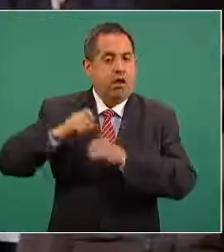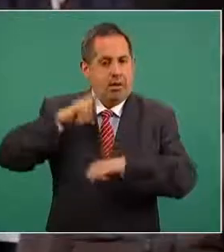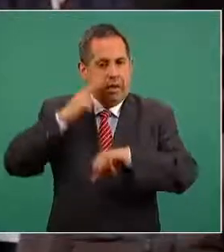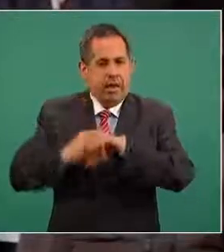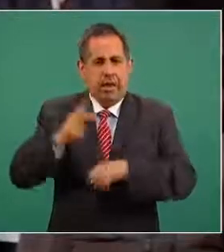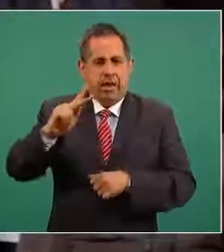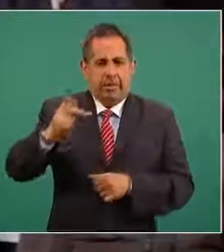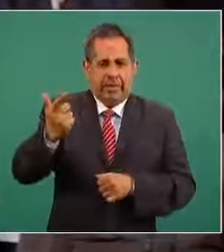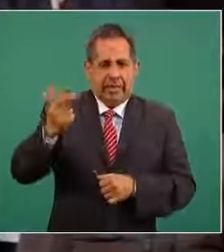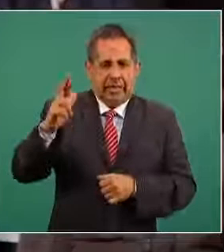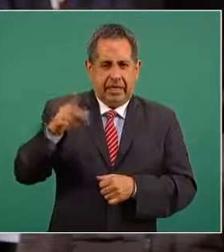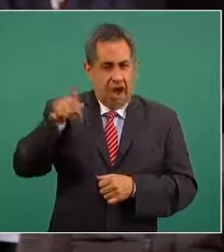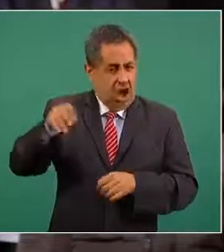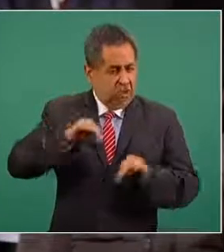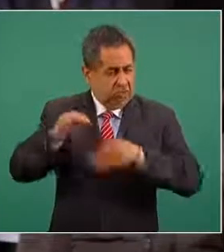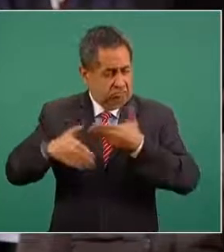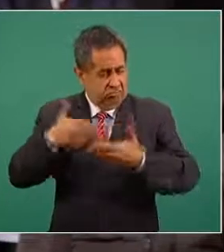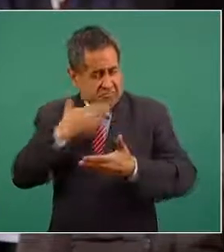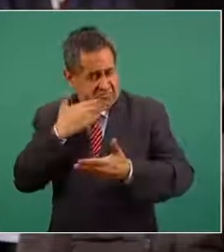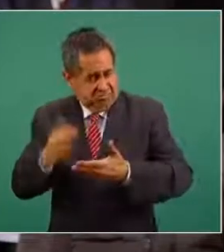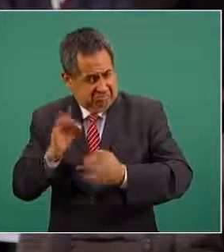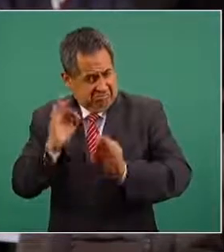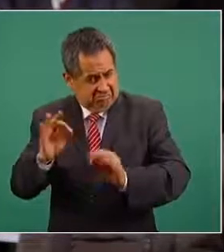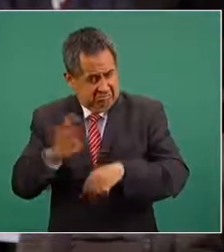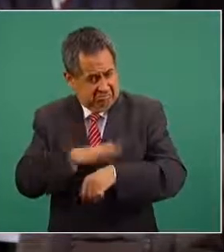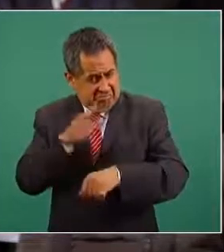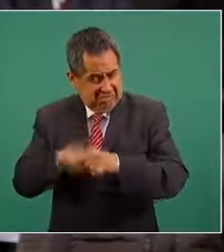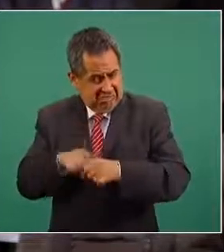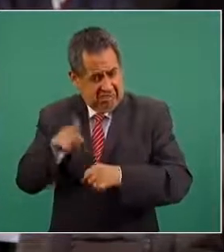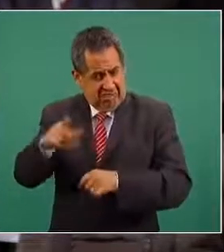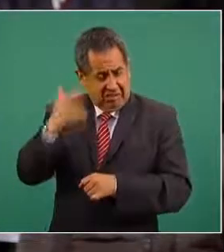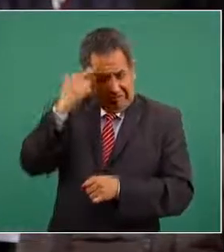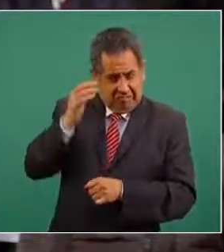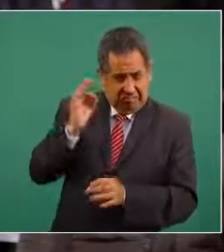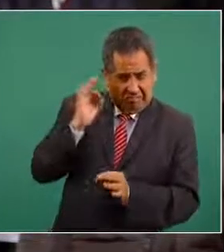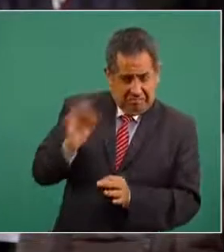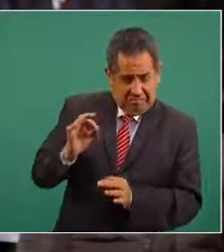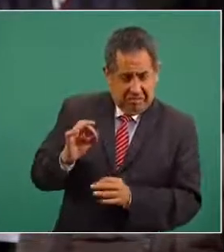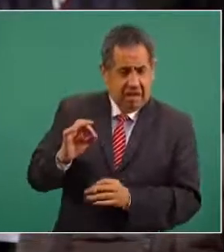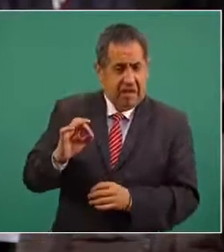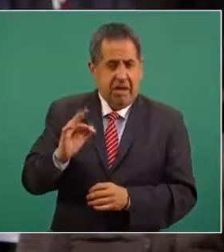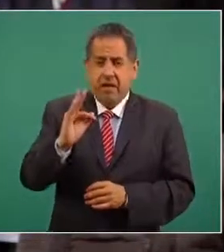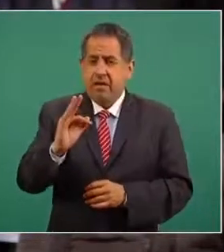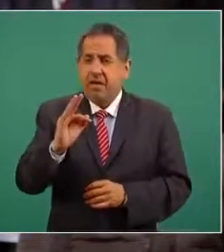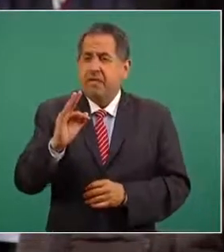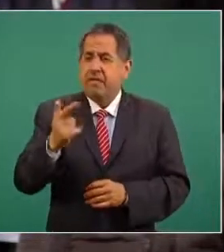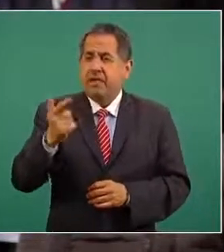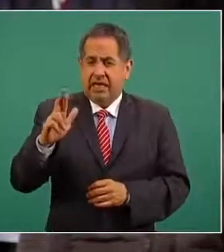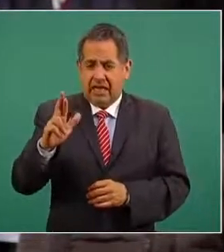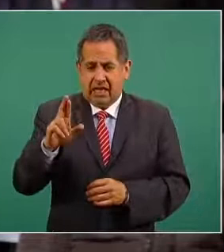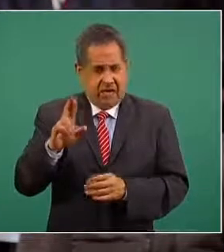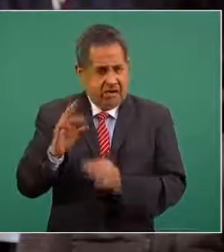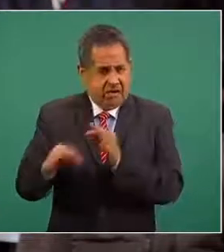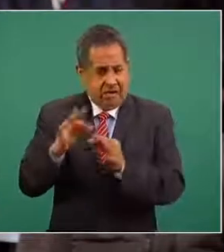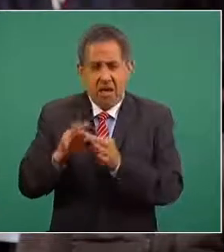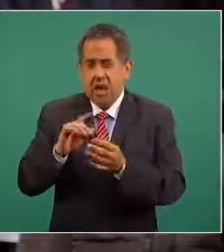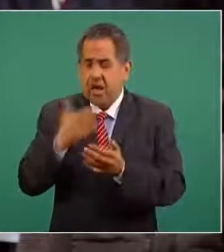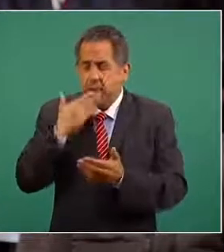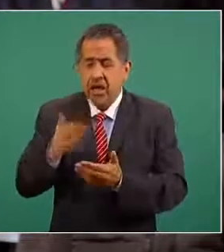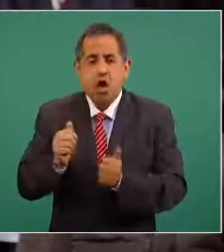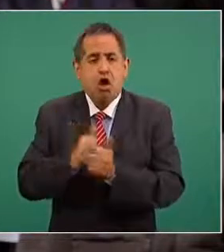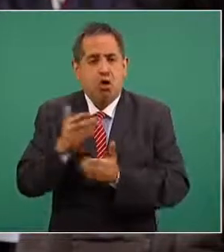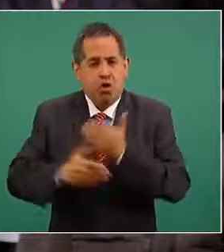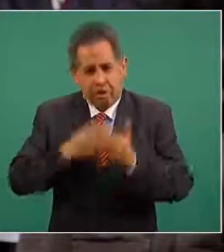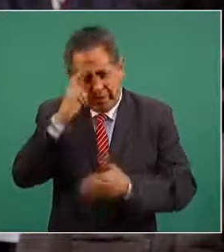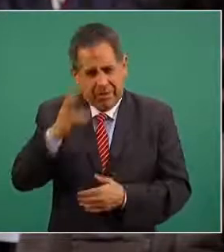calificaría usted su desempeño se respaldan los resultados por parte del fiscal general de la República y con todo respeto señor